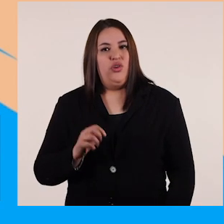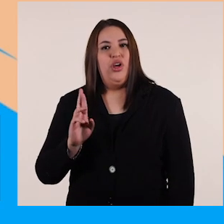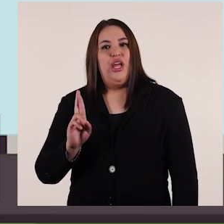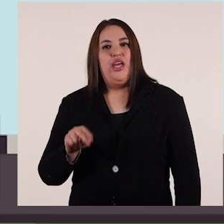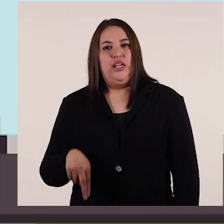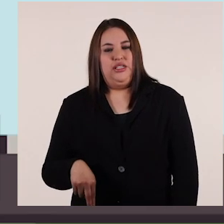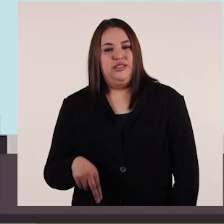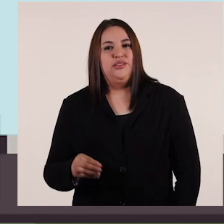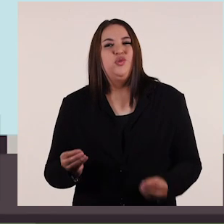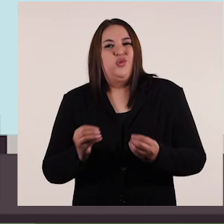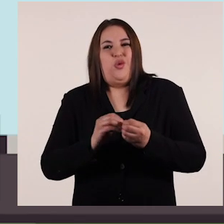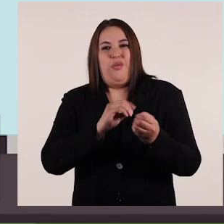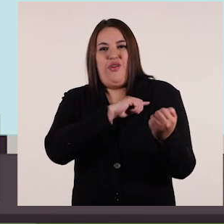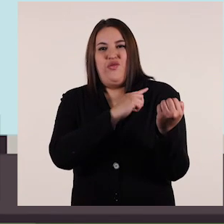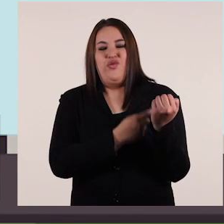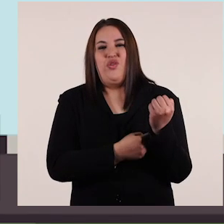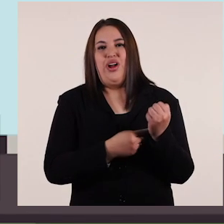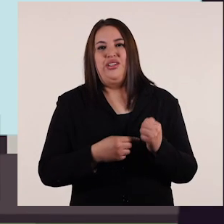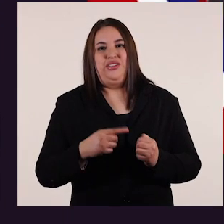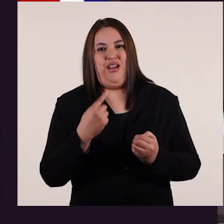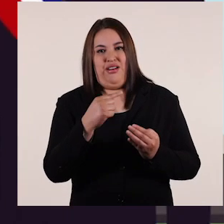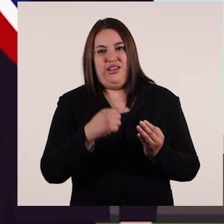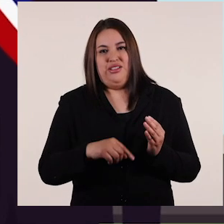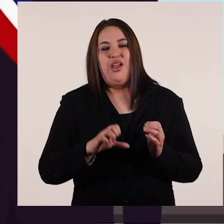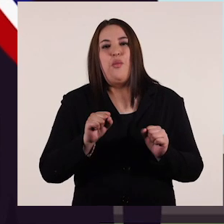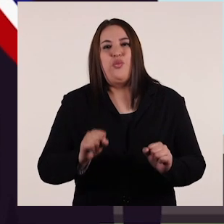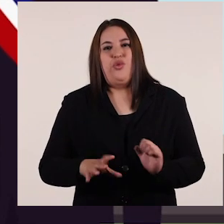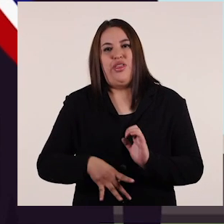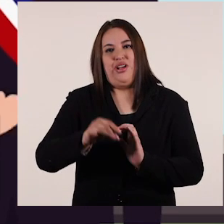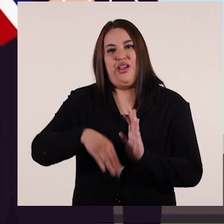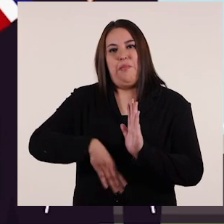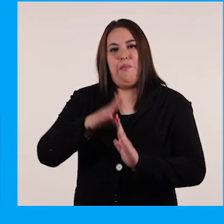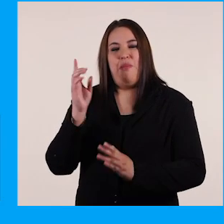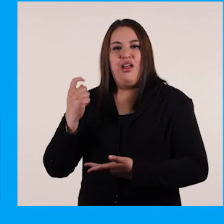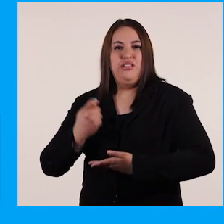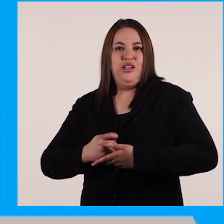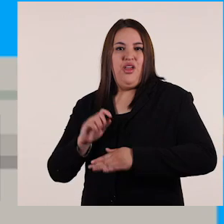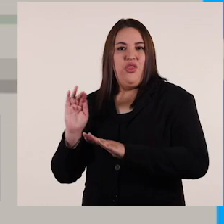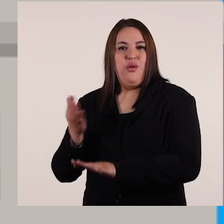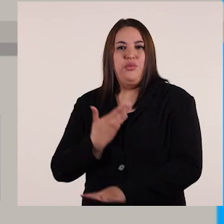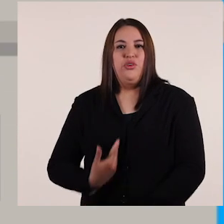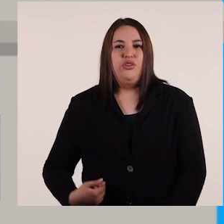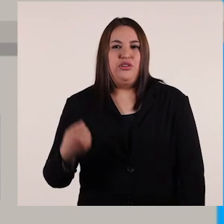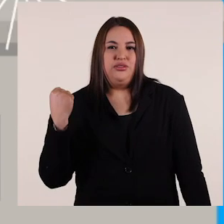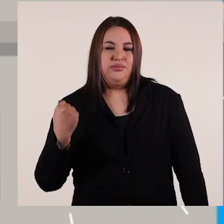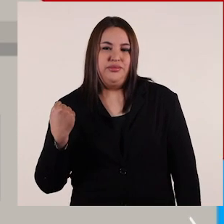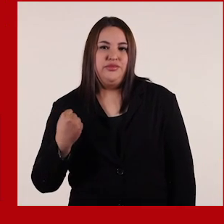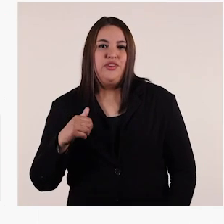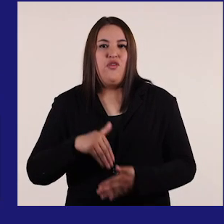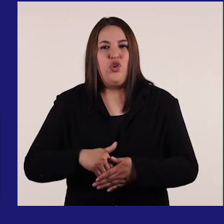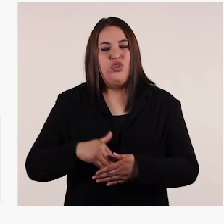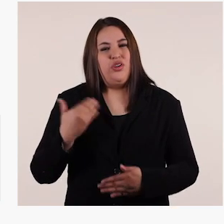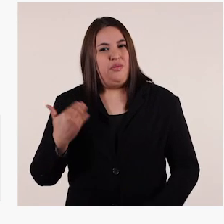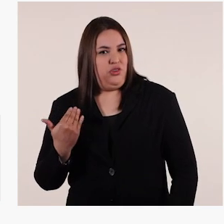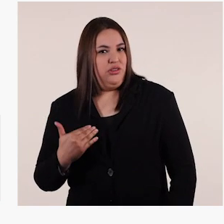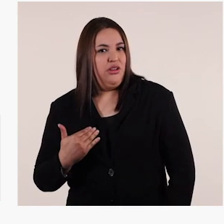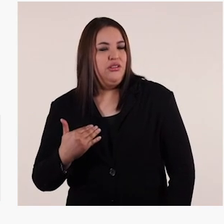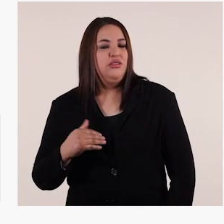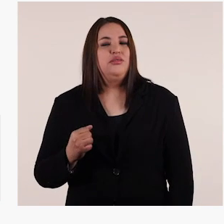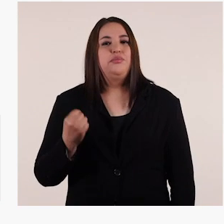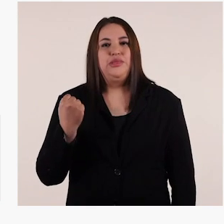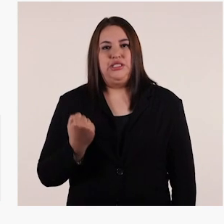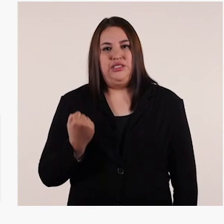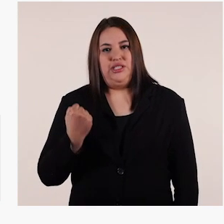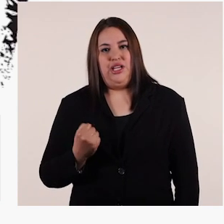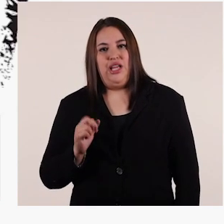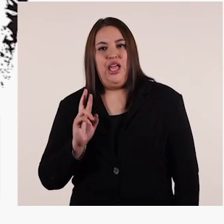De esta manera, sumaremos fuerza en la lista y podremos elegir más senadores que apoyen el gobierno del presidente Piñera. Mi voto sirve.